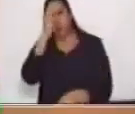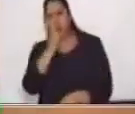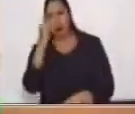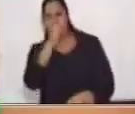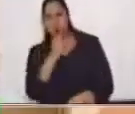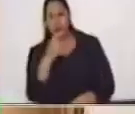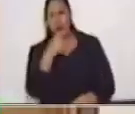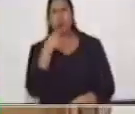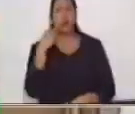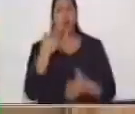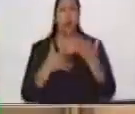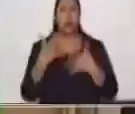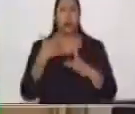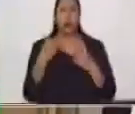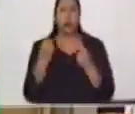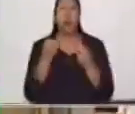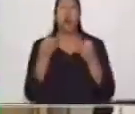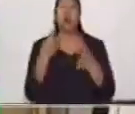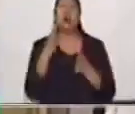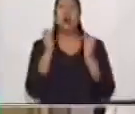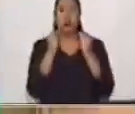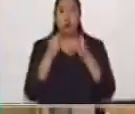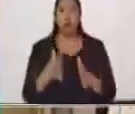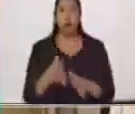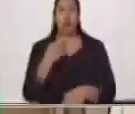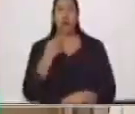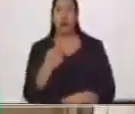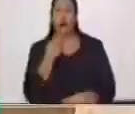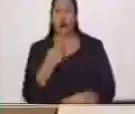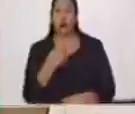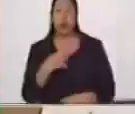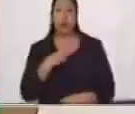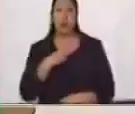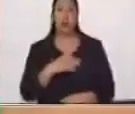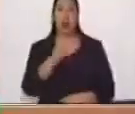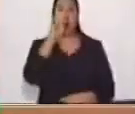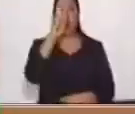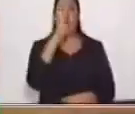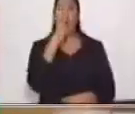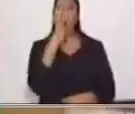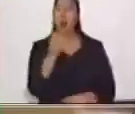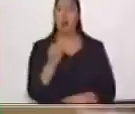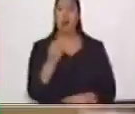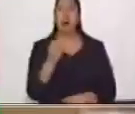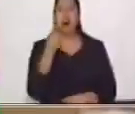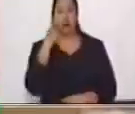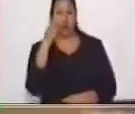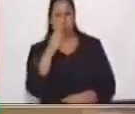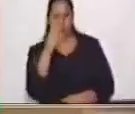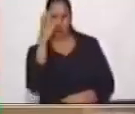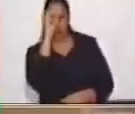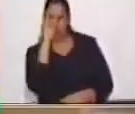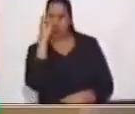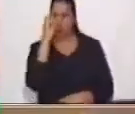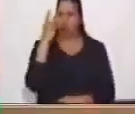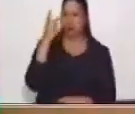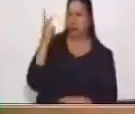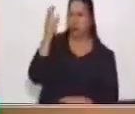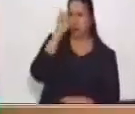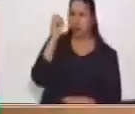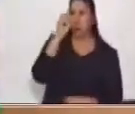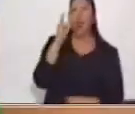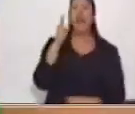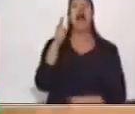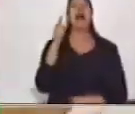rojo, cuántos alumnos contestaron que tenían un hermano. Observemos las líneas, perfecto, llega hasta las